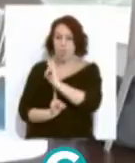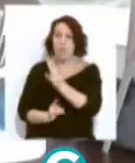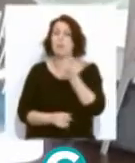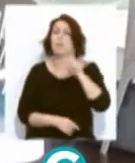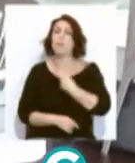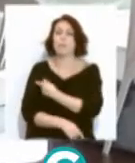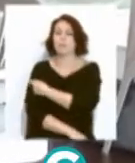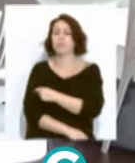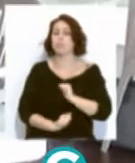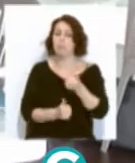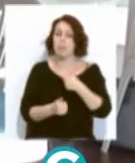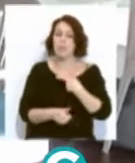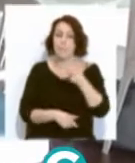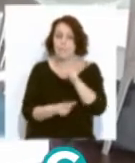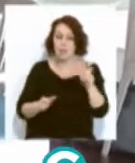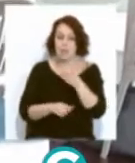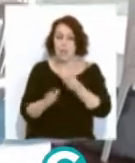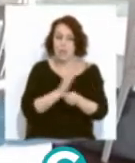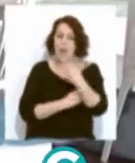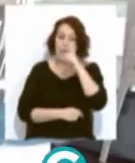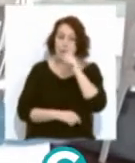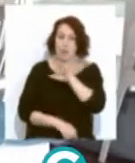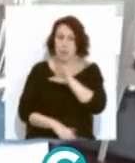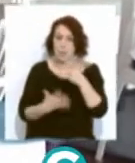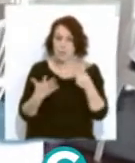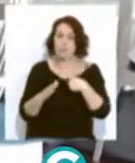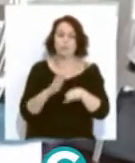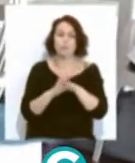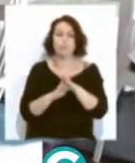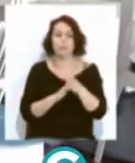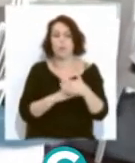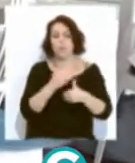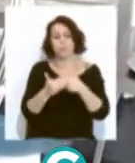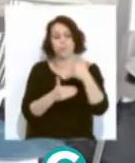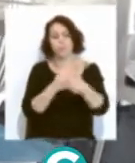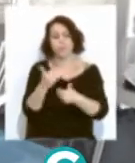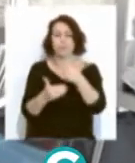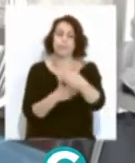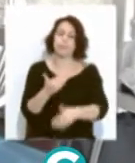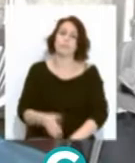vacunación de las personas nacidas en el 56, continuando de forma progresiva.